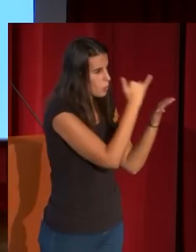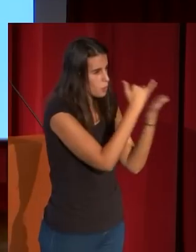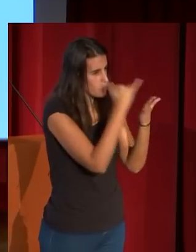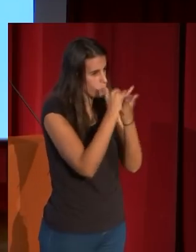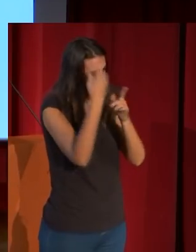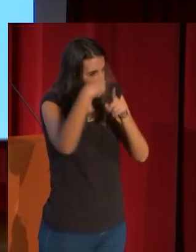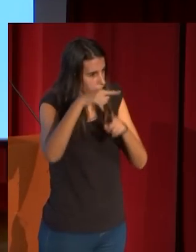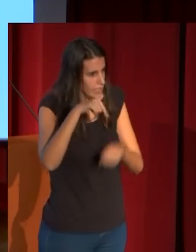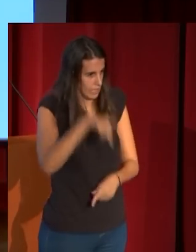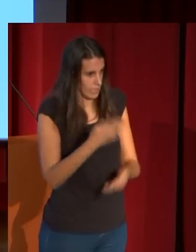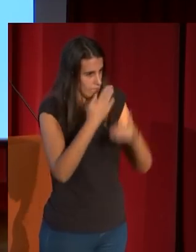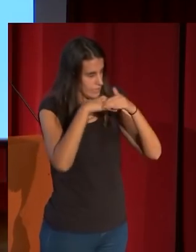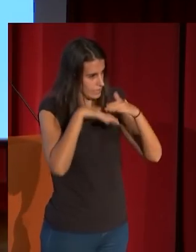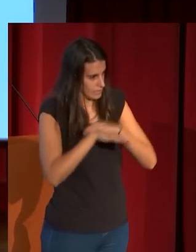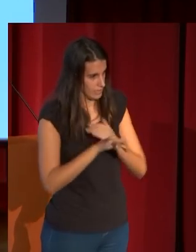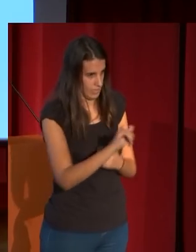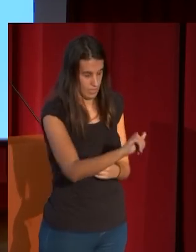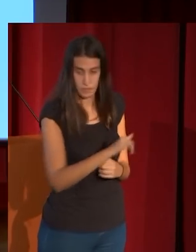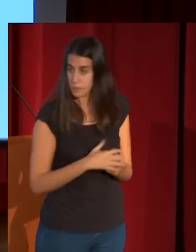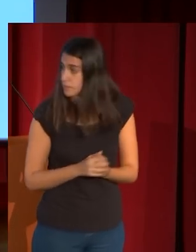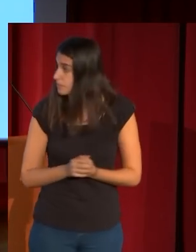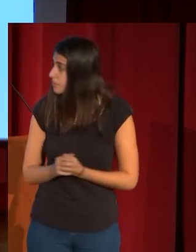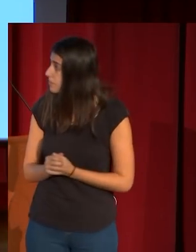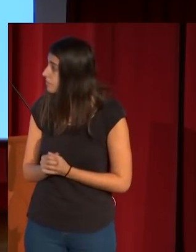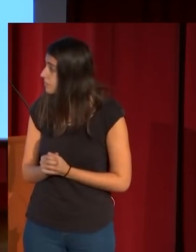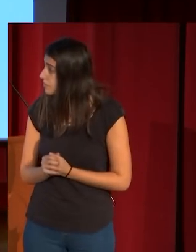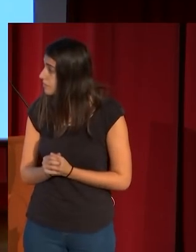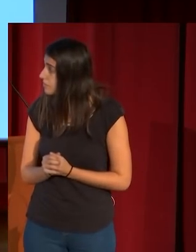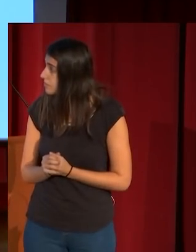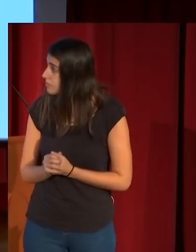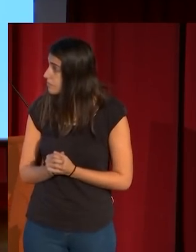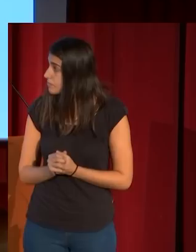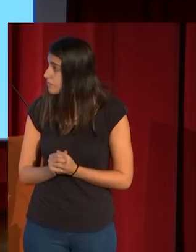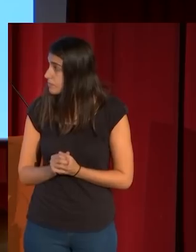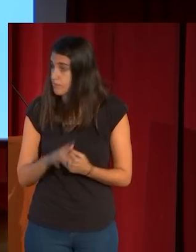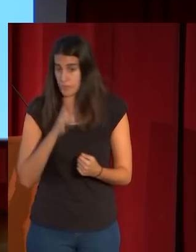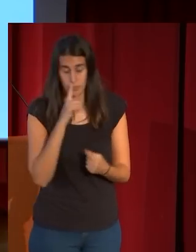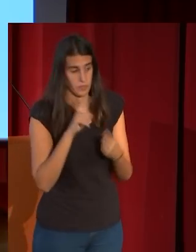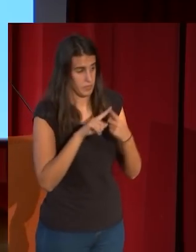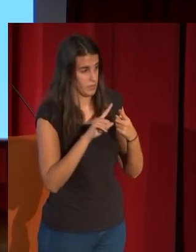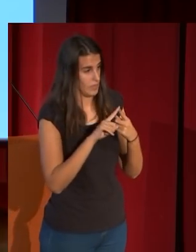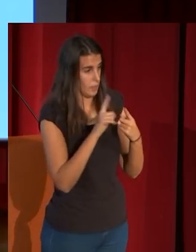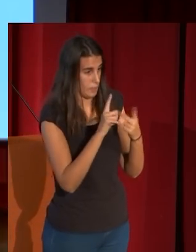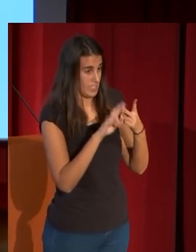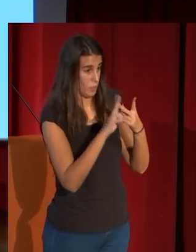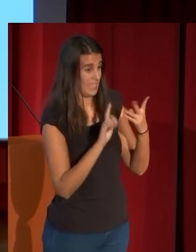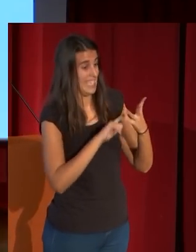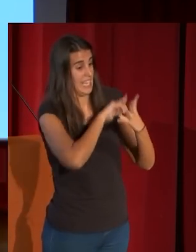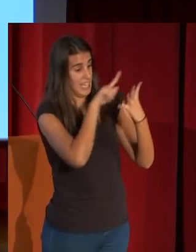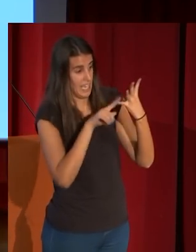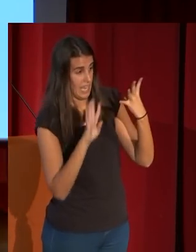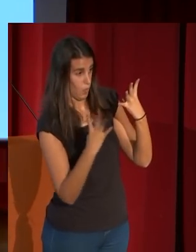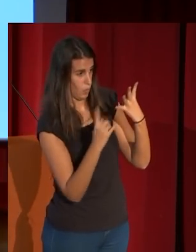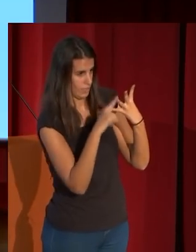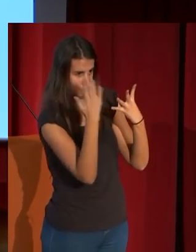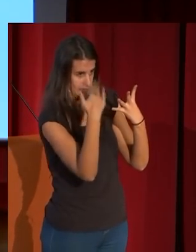en el Prado. Tenemos un segundo Estado, tenemos un cuarto Estado, ya ven que se invierte. Fíjense la diferencia entre el segundo